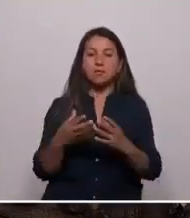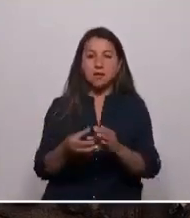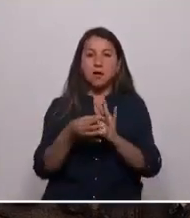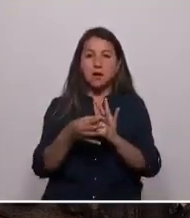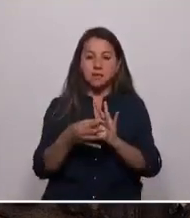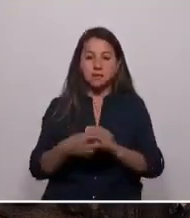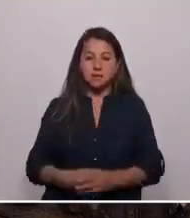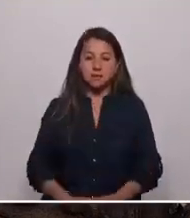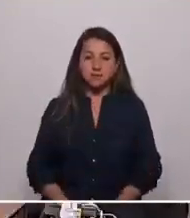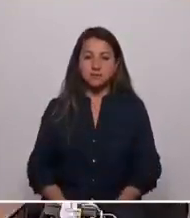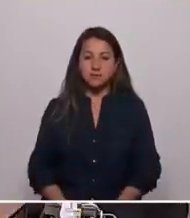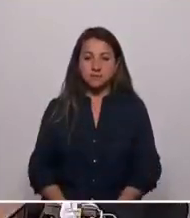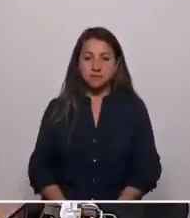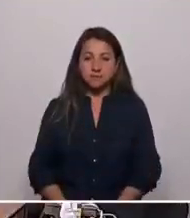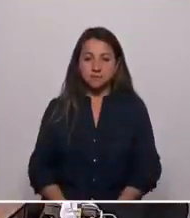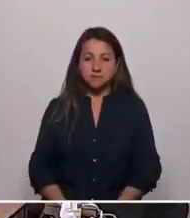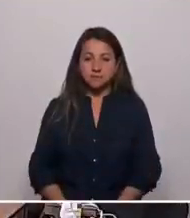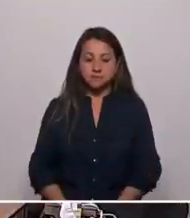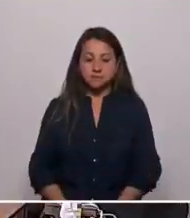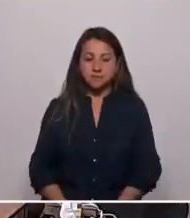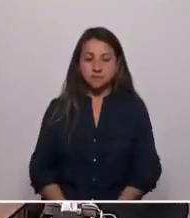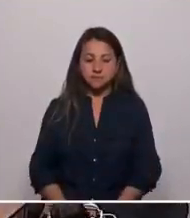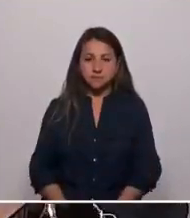Aplausos